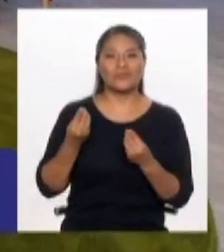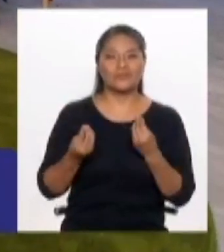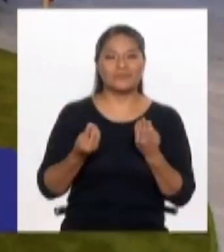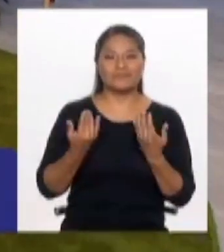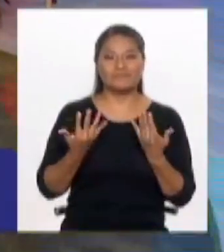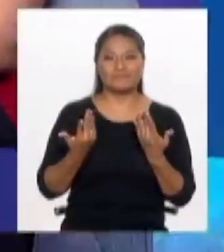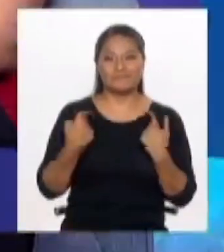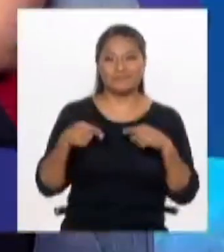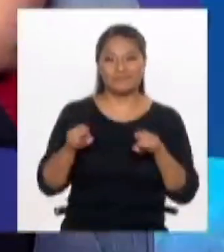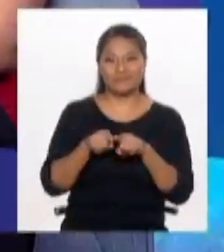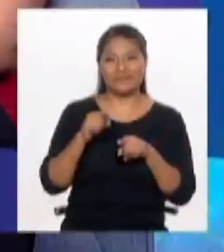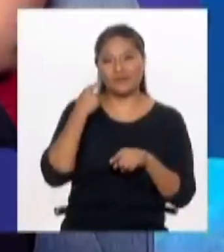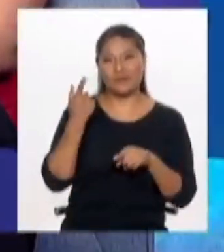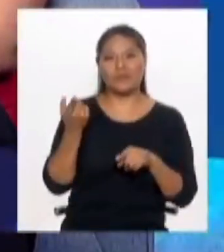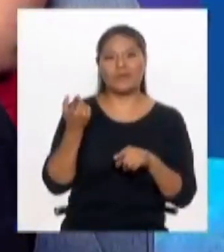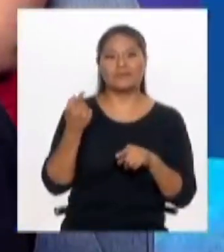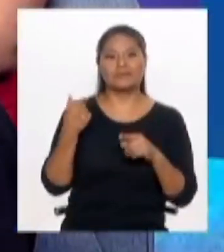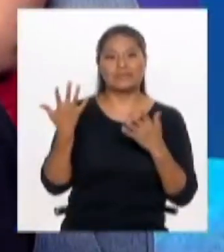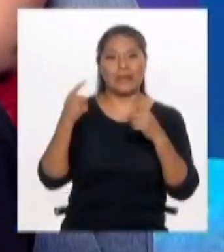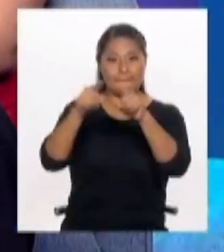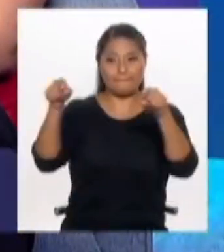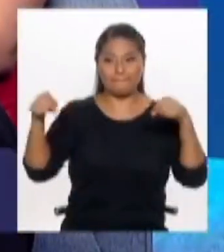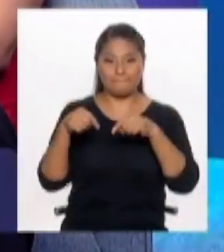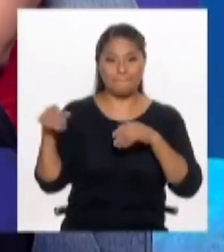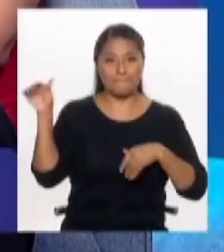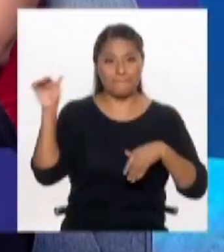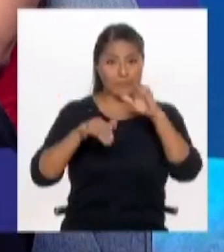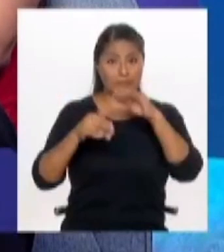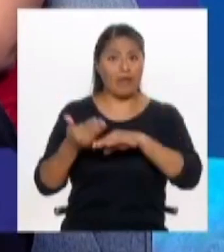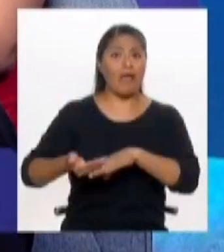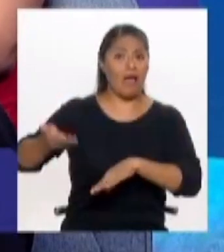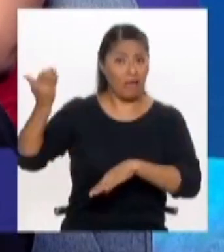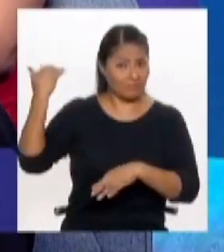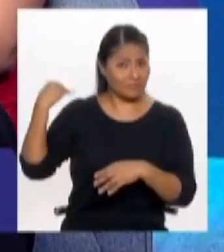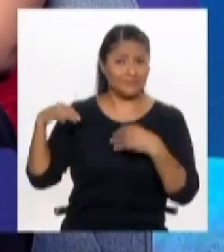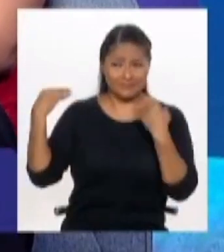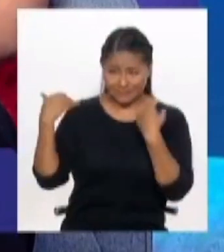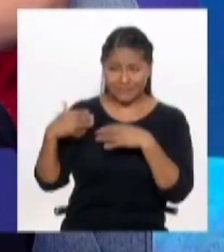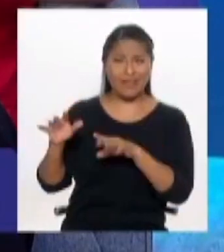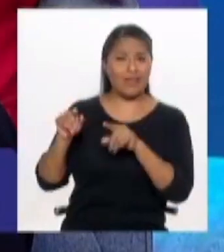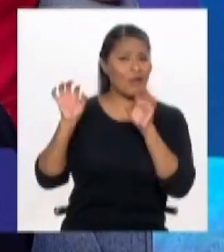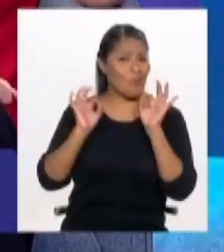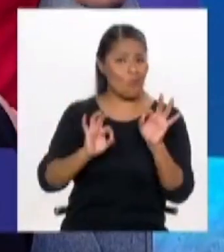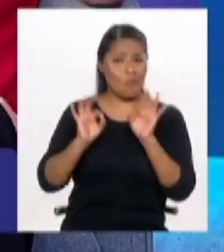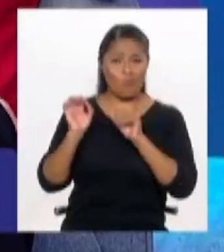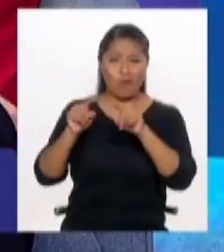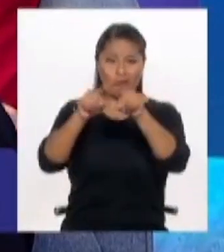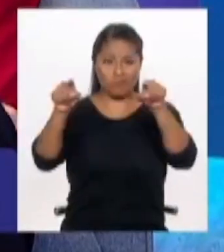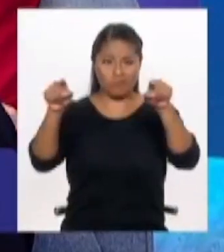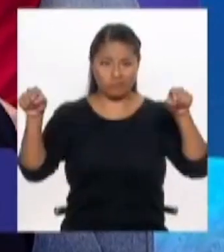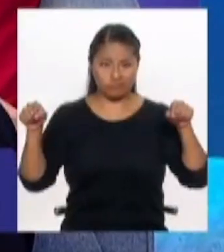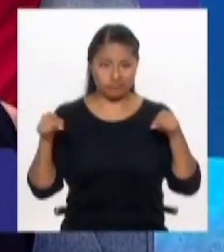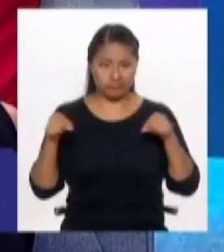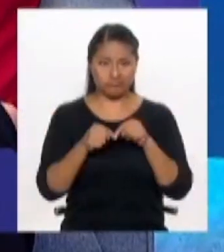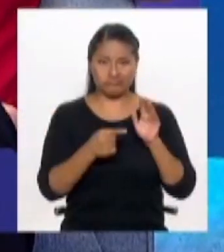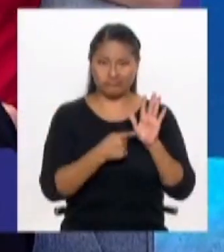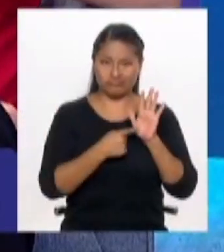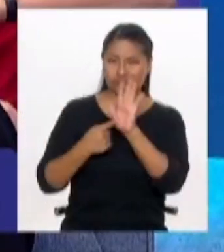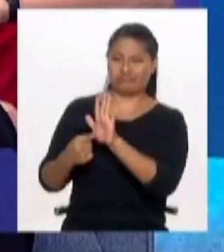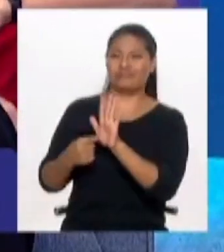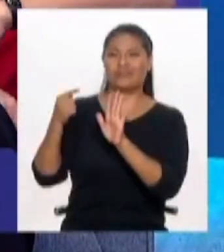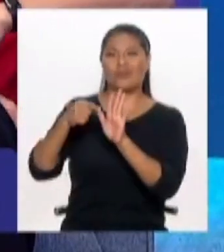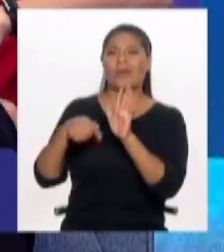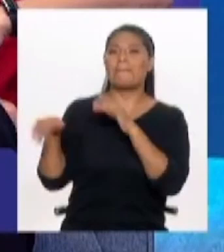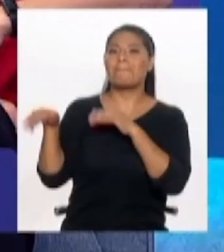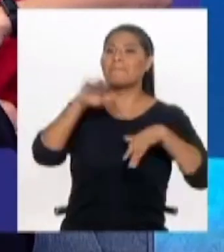simbólica. Al final la piscina ya existía con la misma dimensión. Entonces el mensaje que se trata de dar